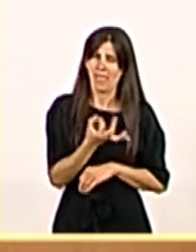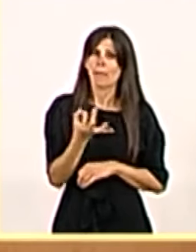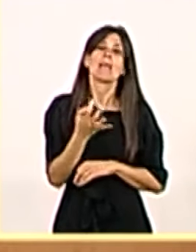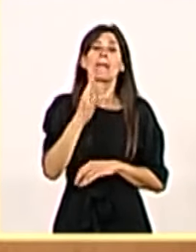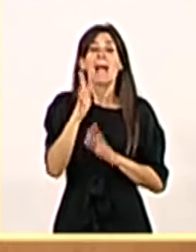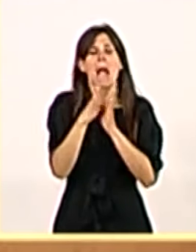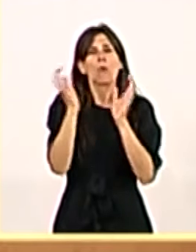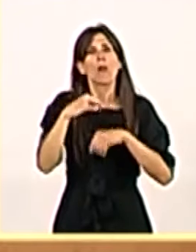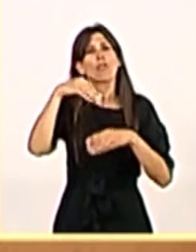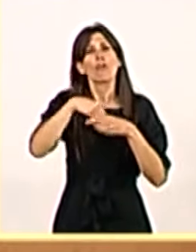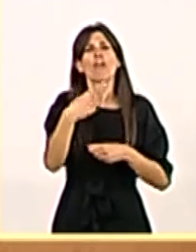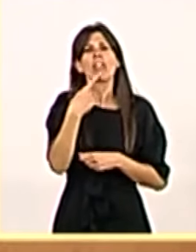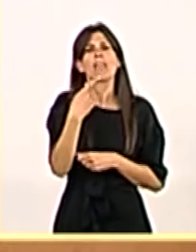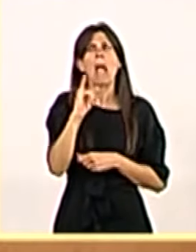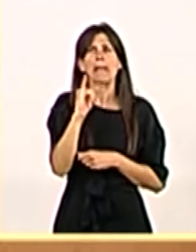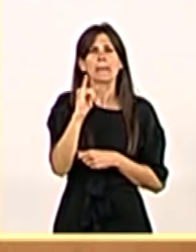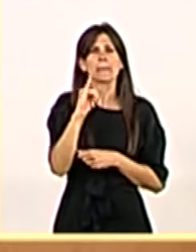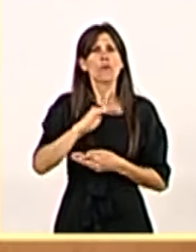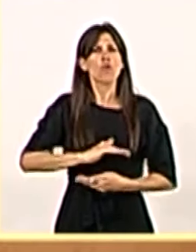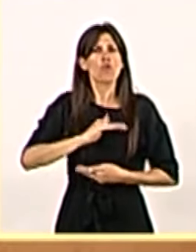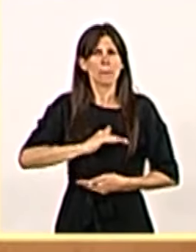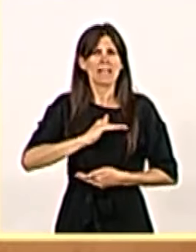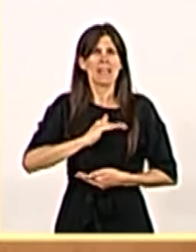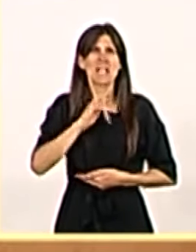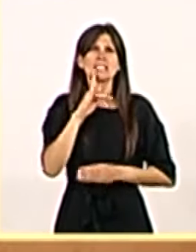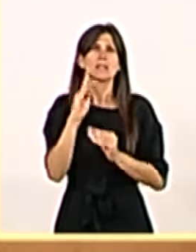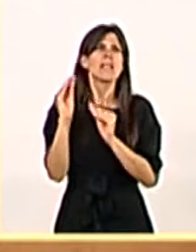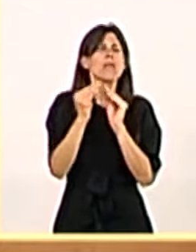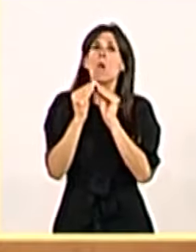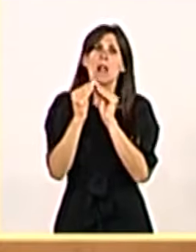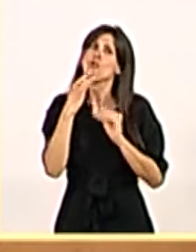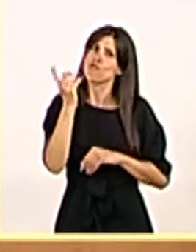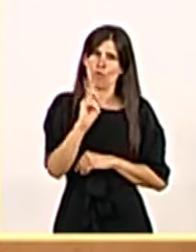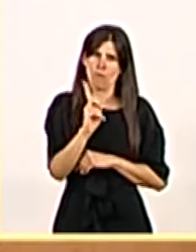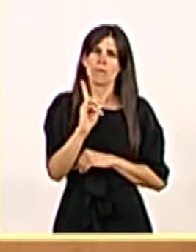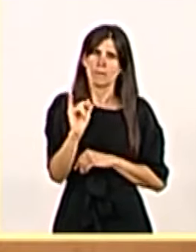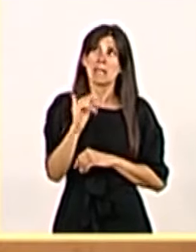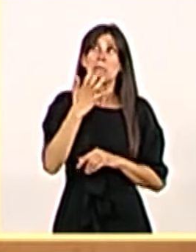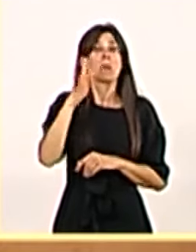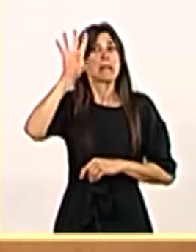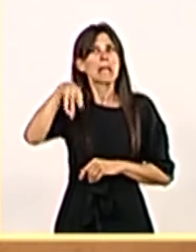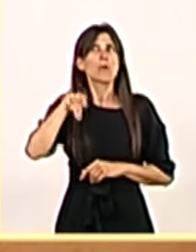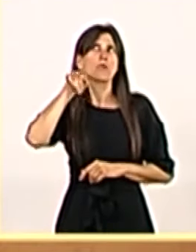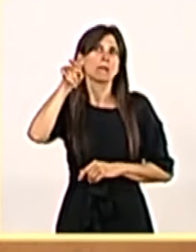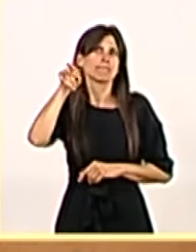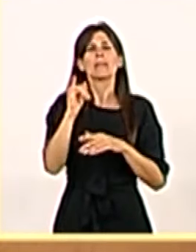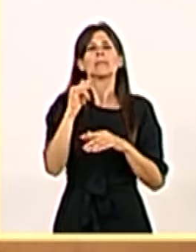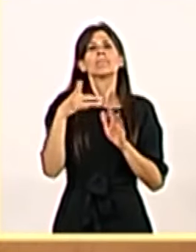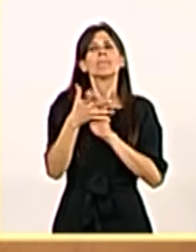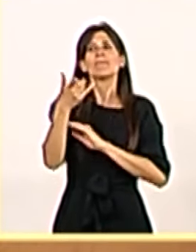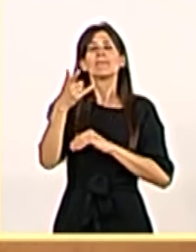homogéneas, es decir, de aquellas que Cataluña ejerce de forma singular y que no tienen otros territorios.